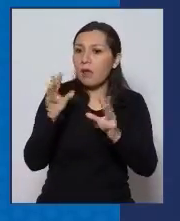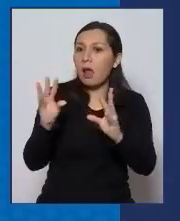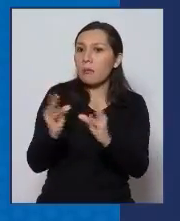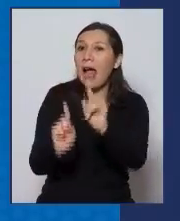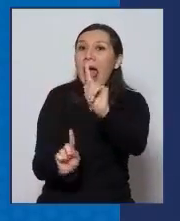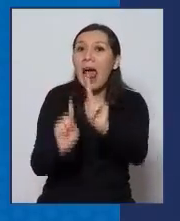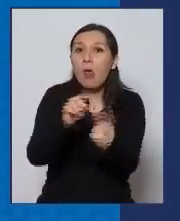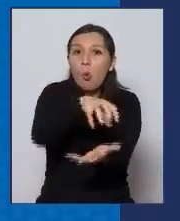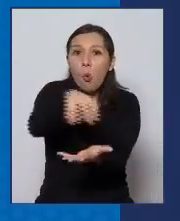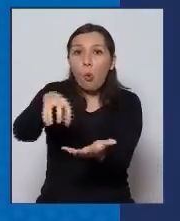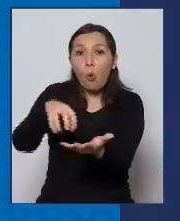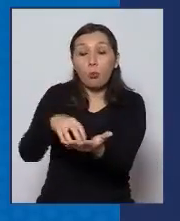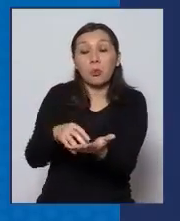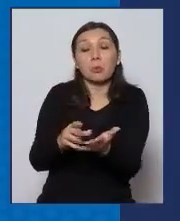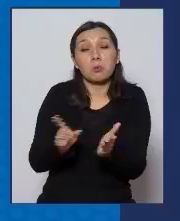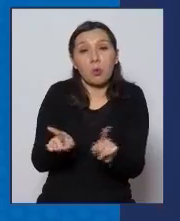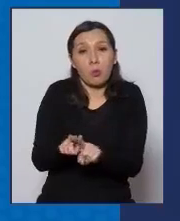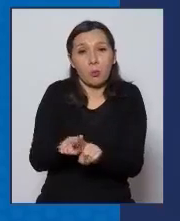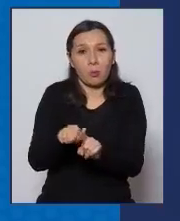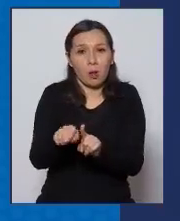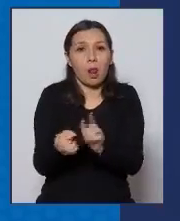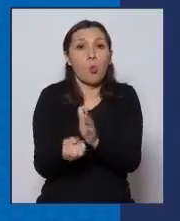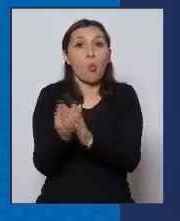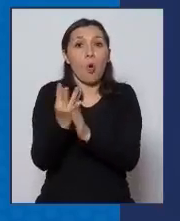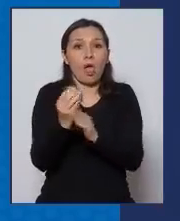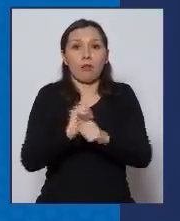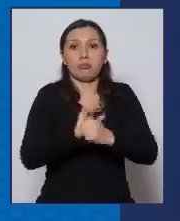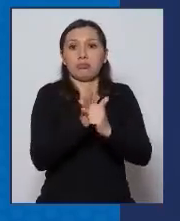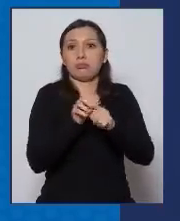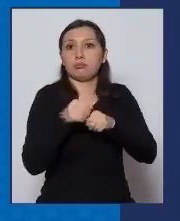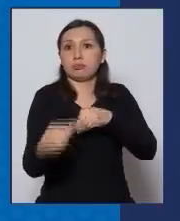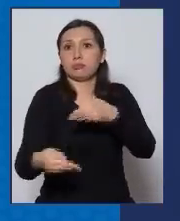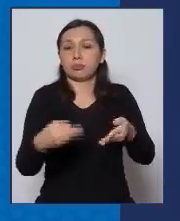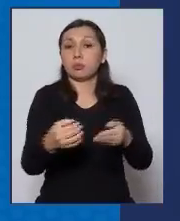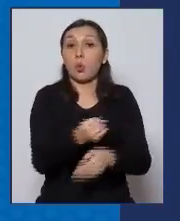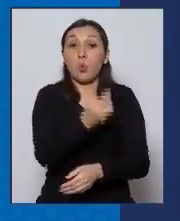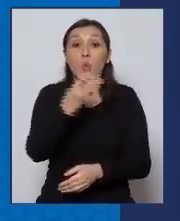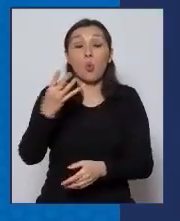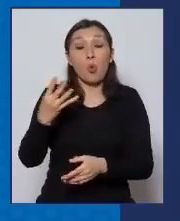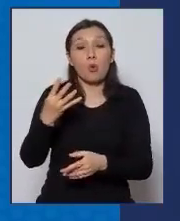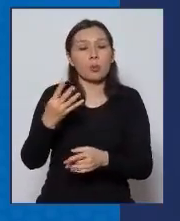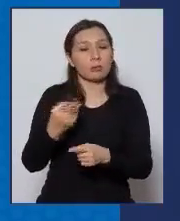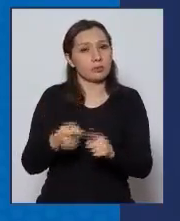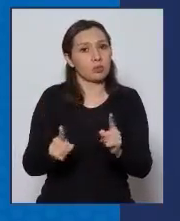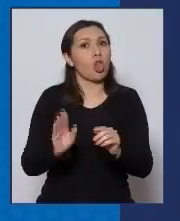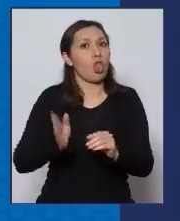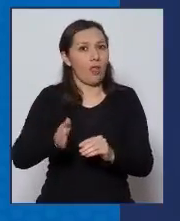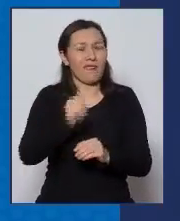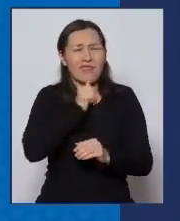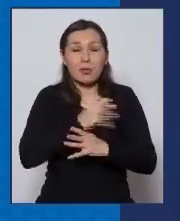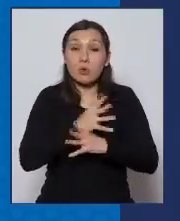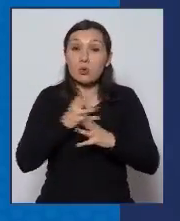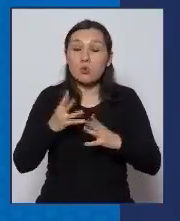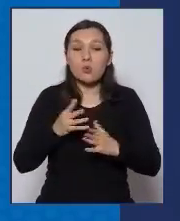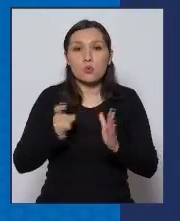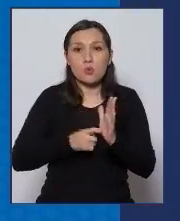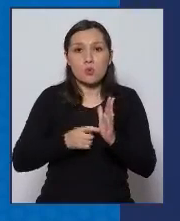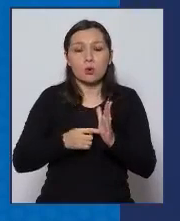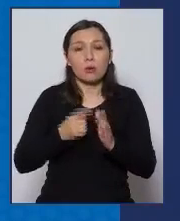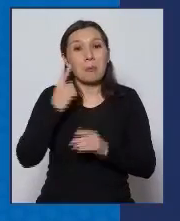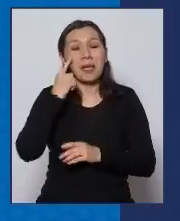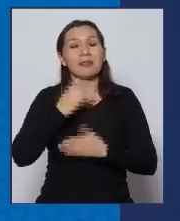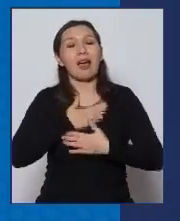un efecto en la reducción de los nuevos contagios los números distan mucho todavía de ser